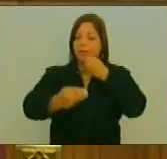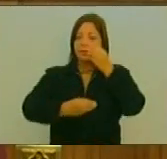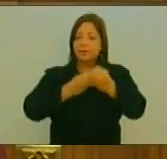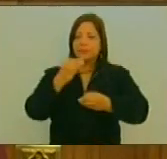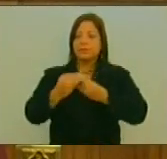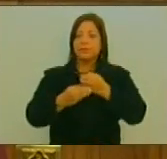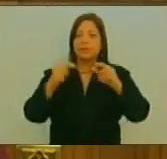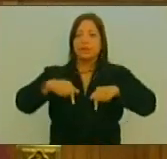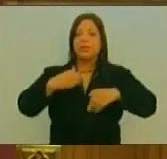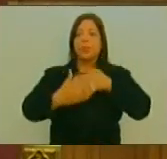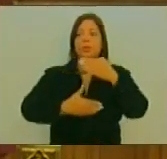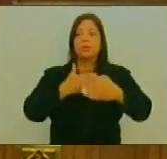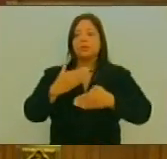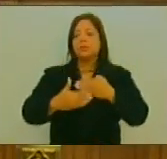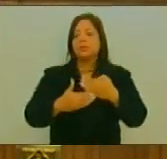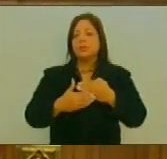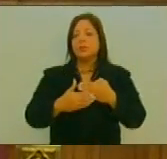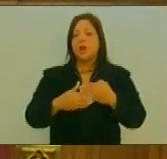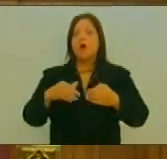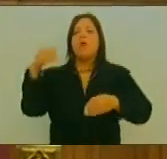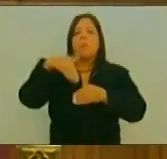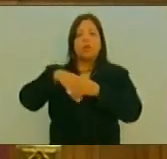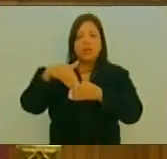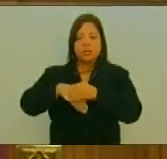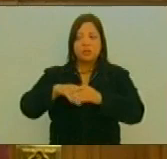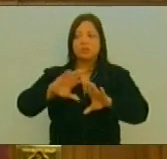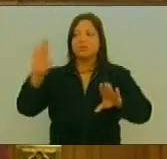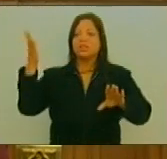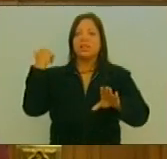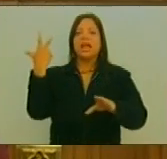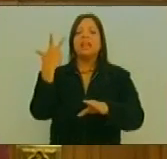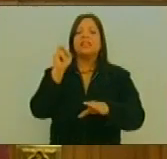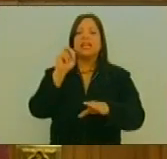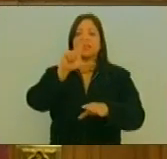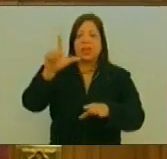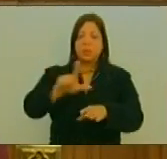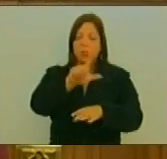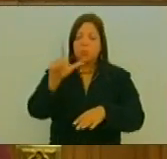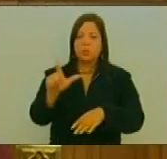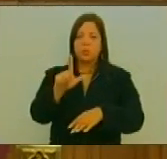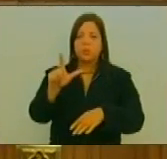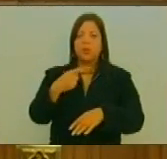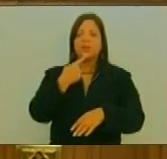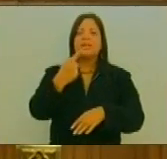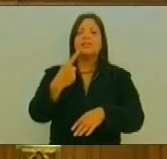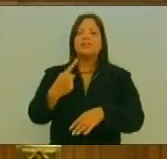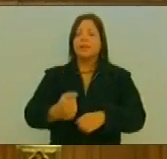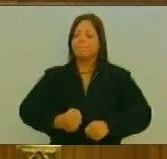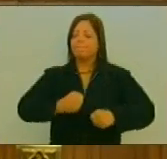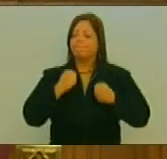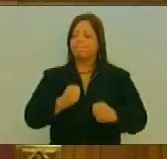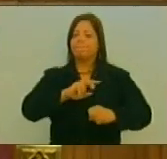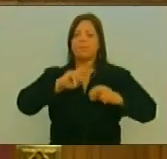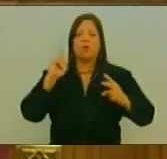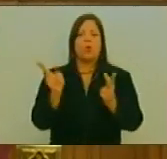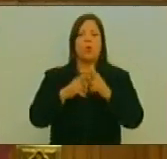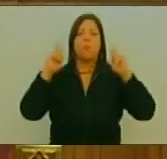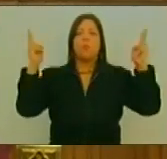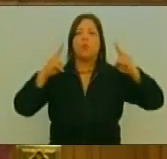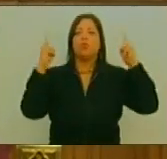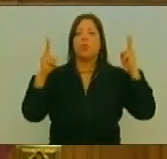Este Proceso Fuimos A Las Elecciones 30 De Julio Decía Contundente Victoria Sin